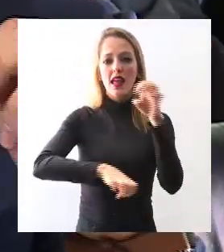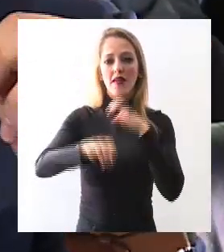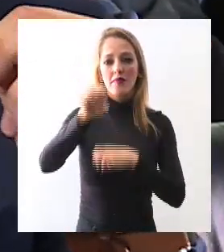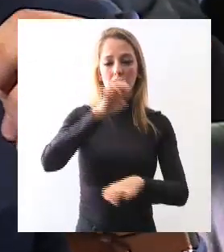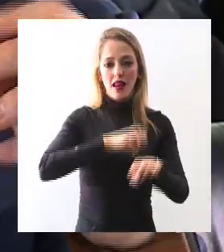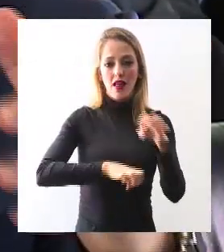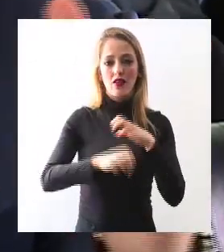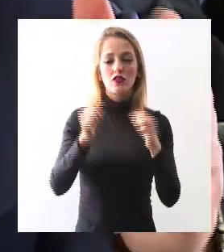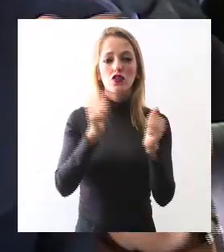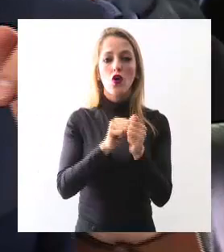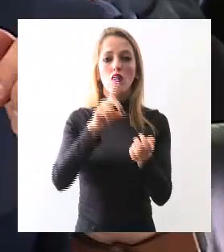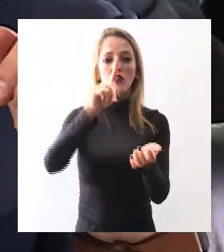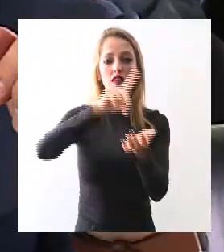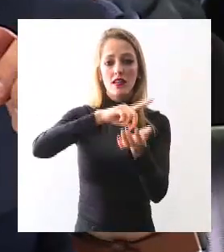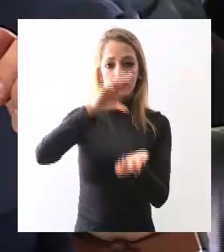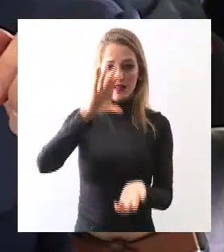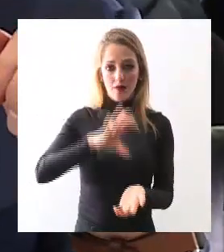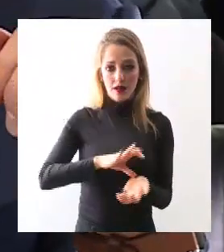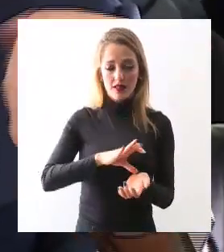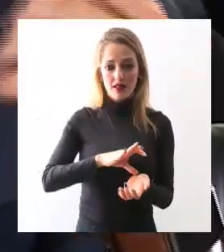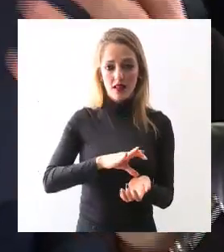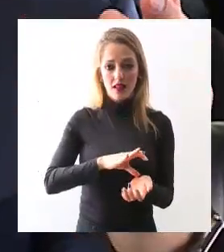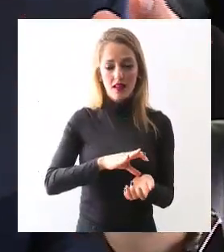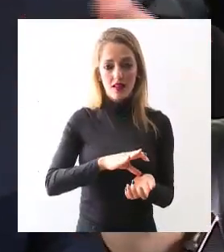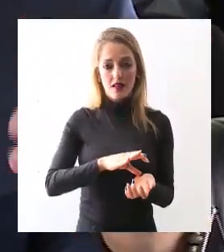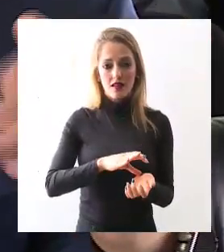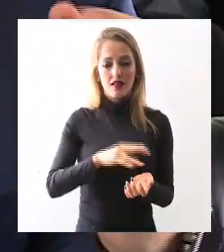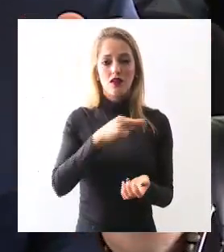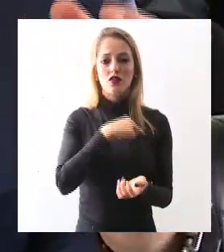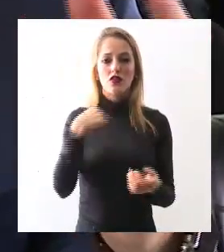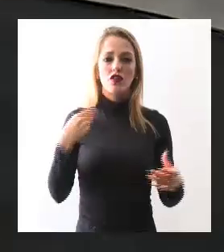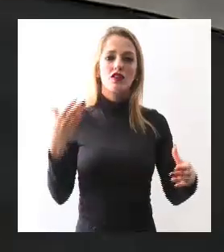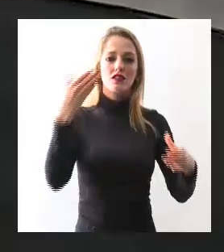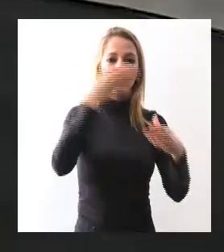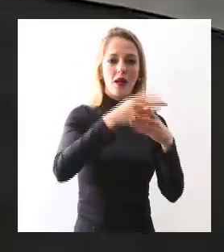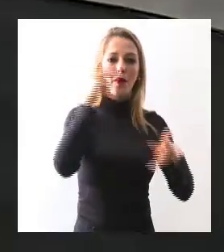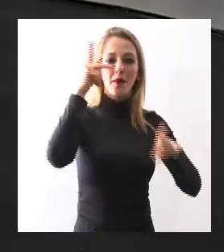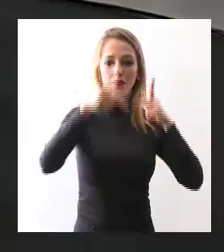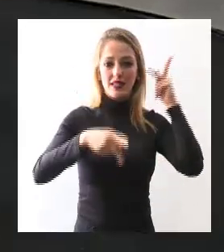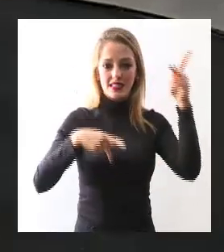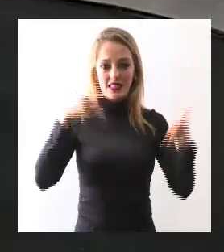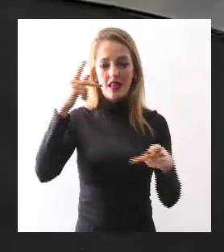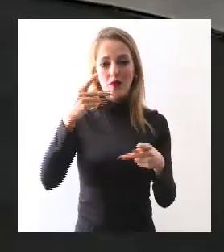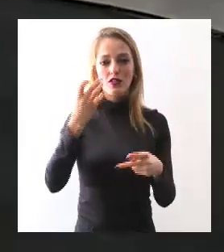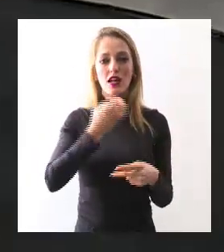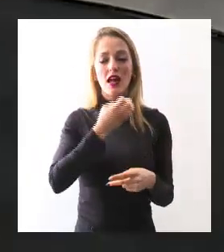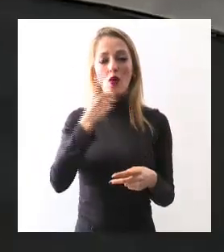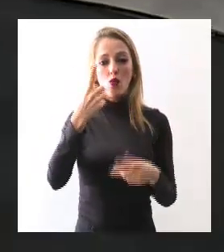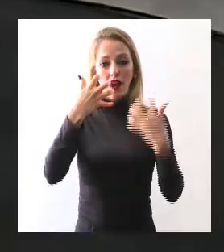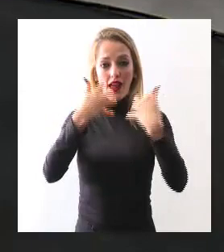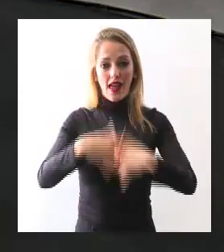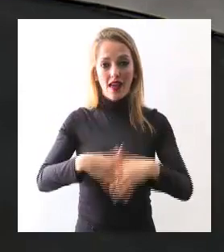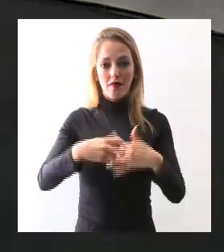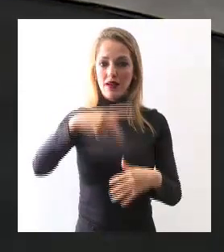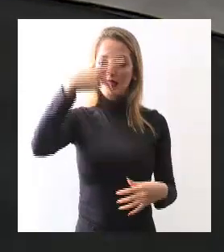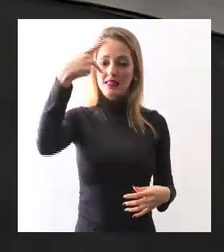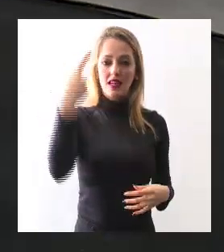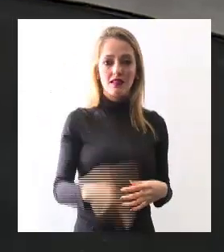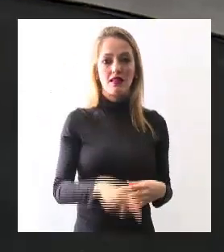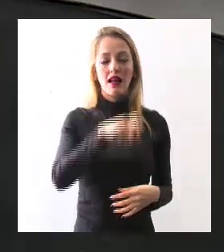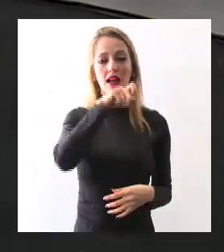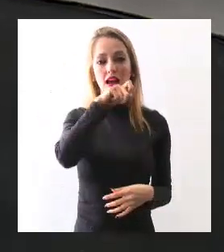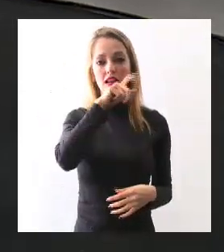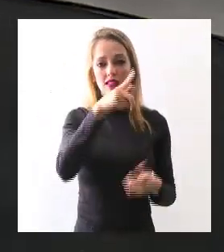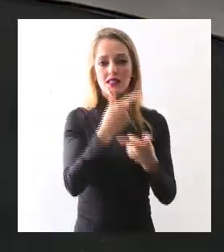servidores públicos con alguna discapacidad, el otro día visitamos una empresa orgullosamente jalisciense, bueno puedo